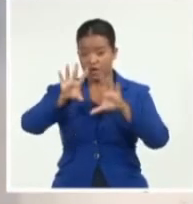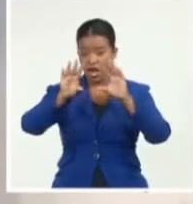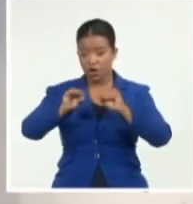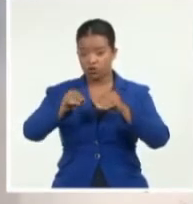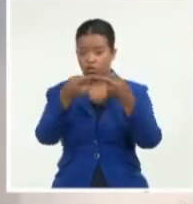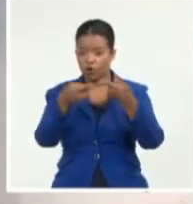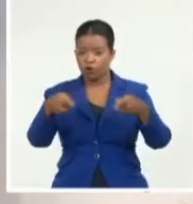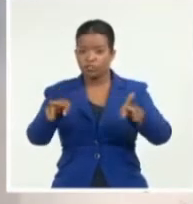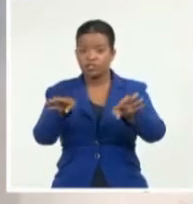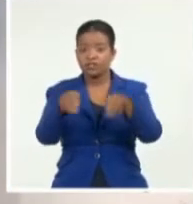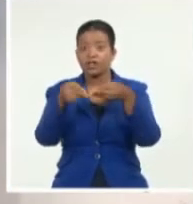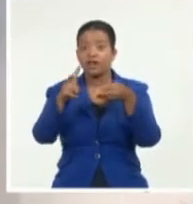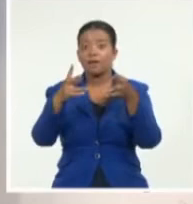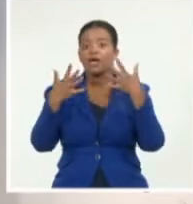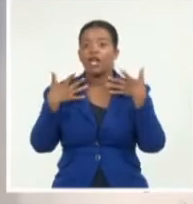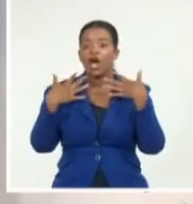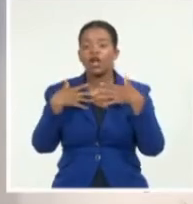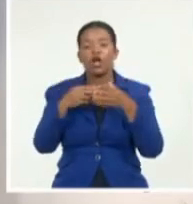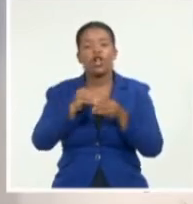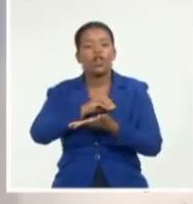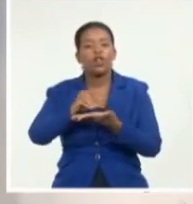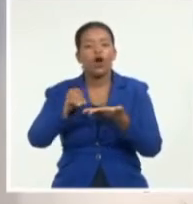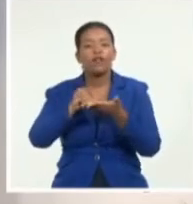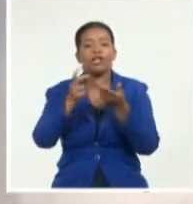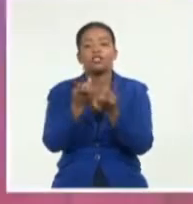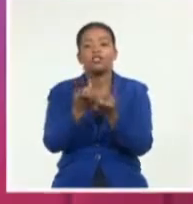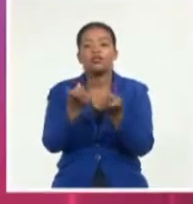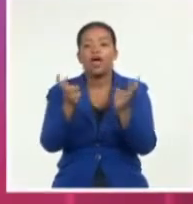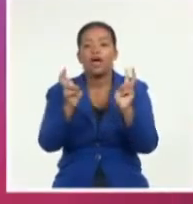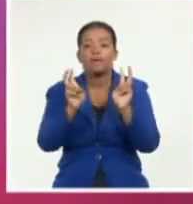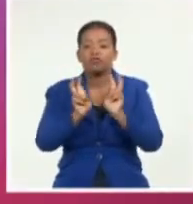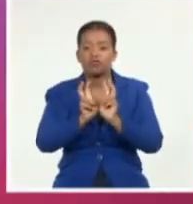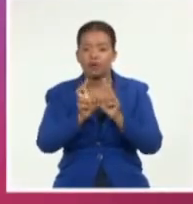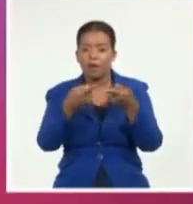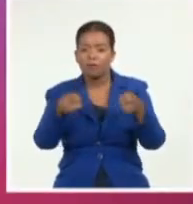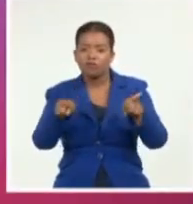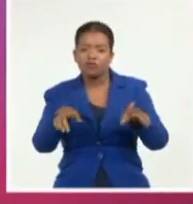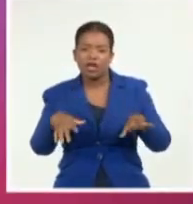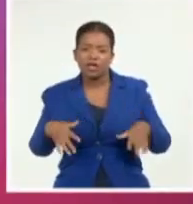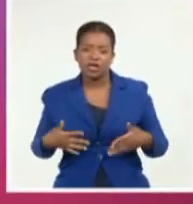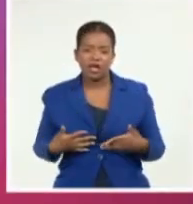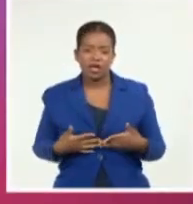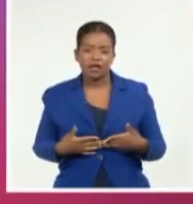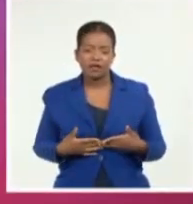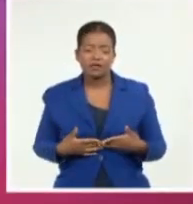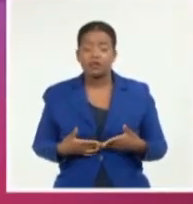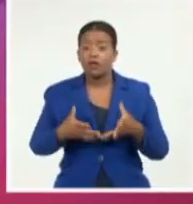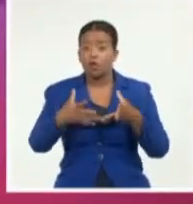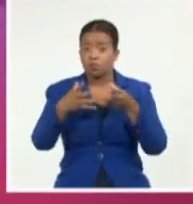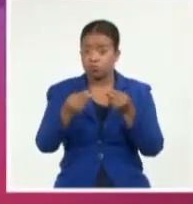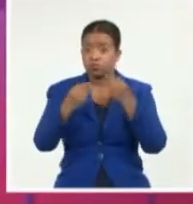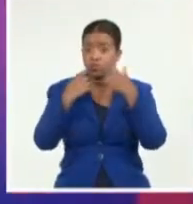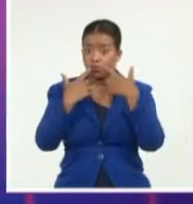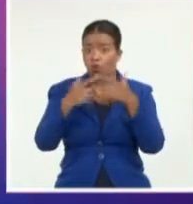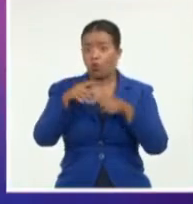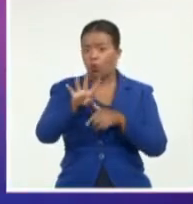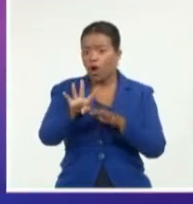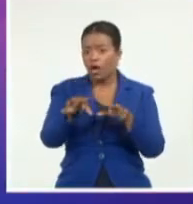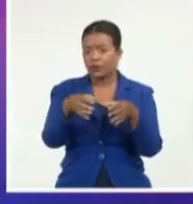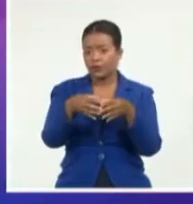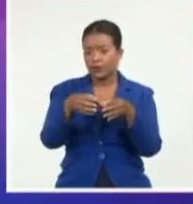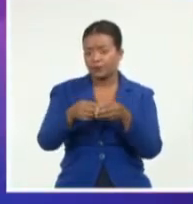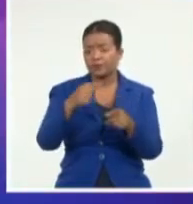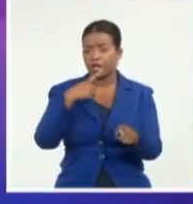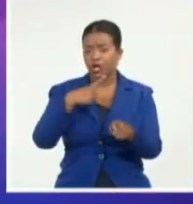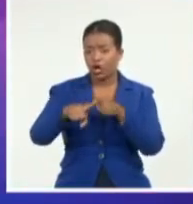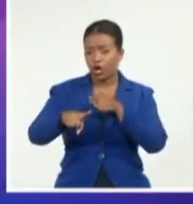del verano en la ciudad deportiva. Los protagonistas musicales serán Waldo Mendoza, Jorge Junior y los cuatro y la orquesta Los Van Van. Las